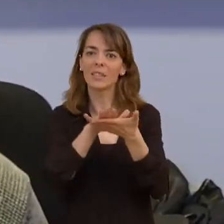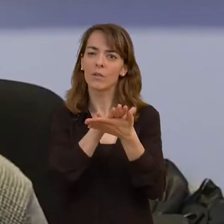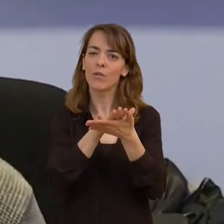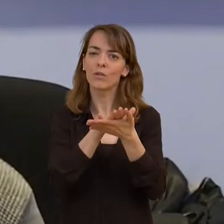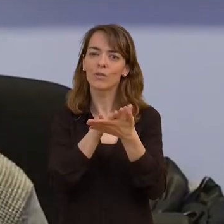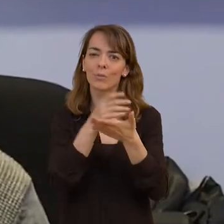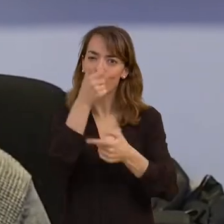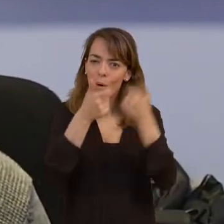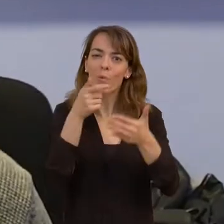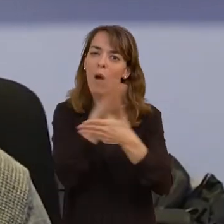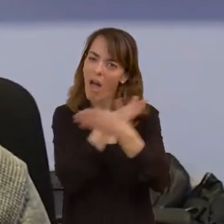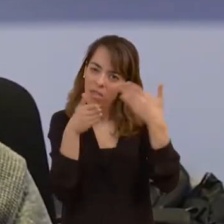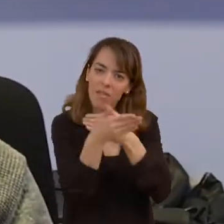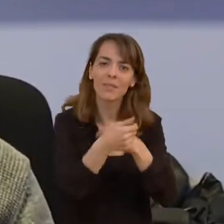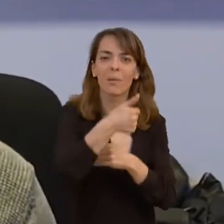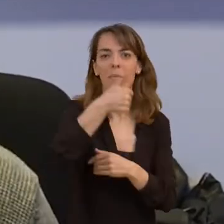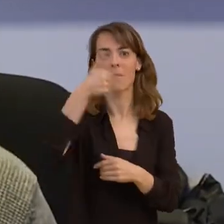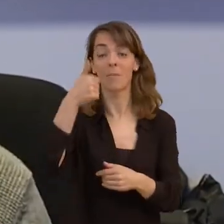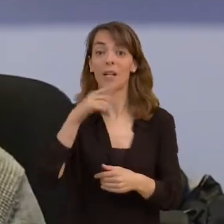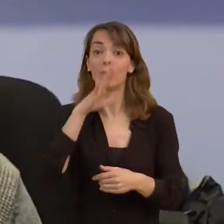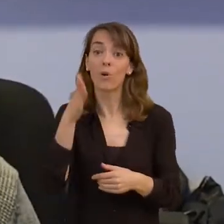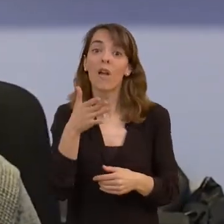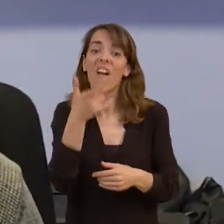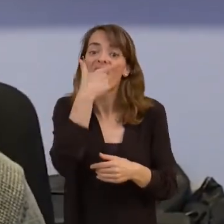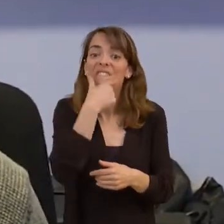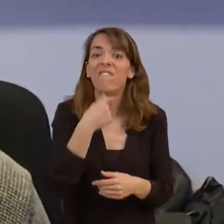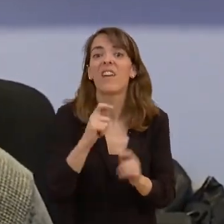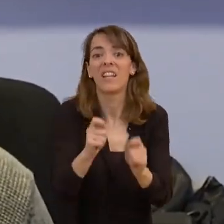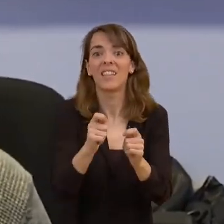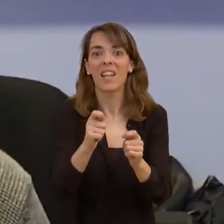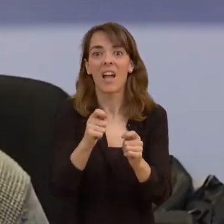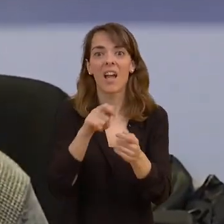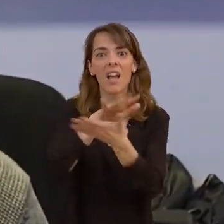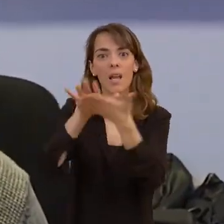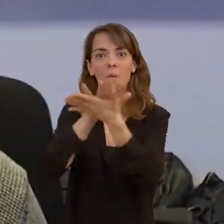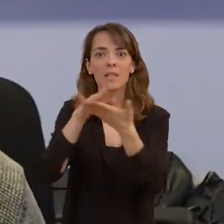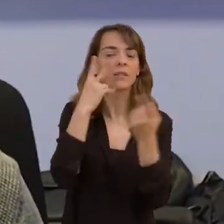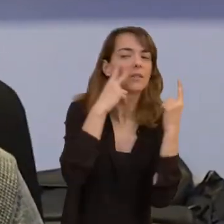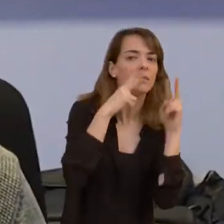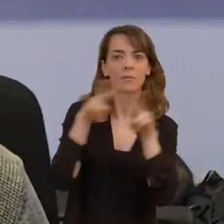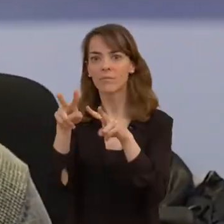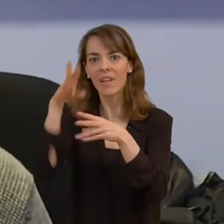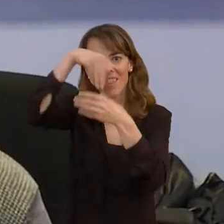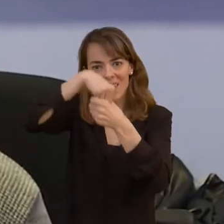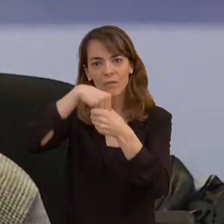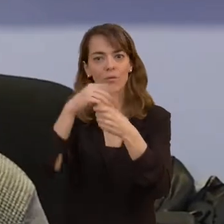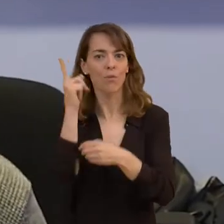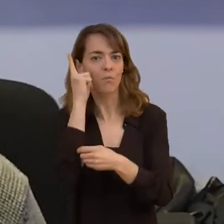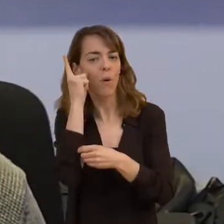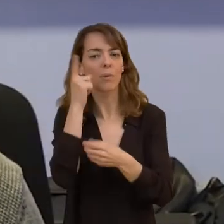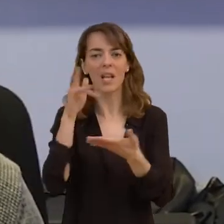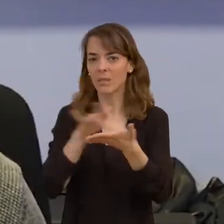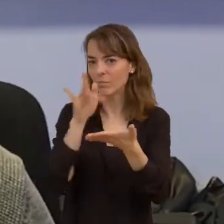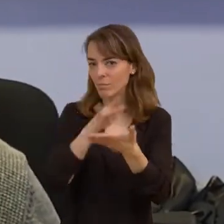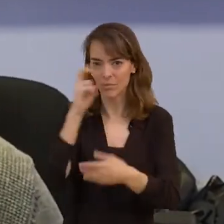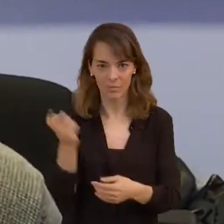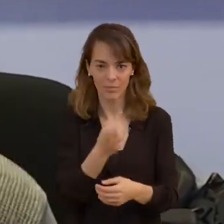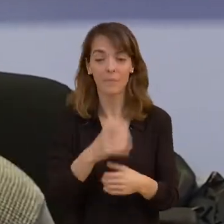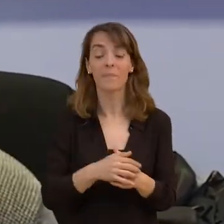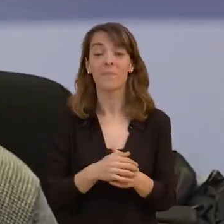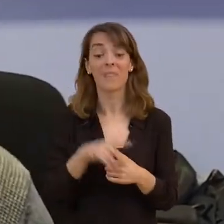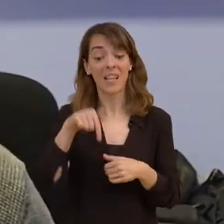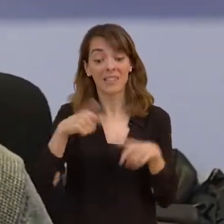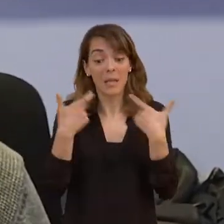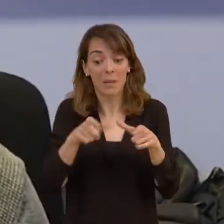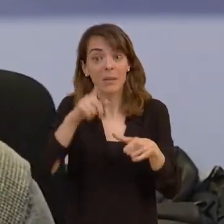poquito más accesible al facilitar de alguna manera su visualización en dispositivos móviles En